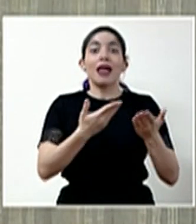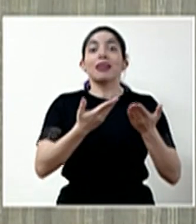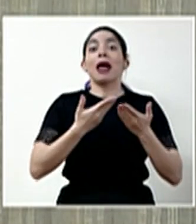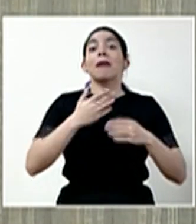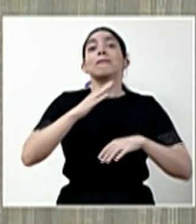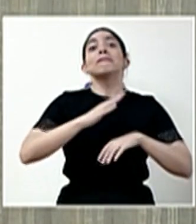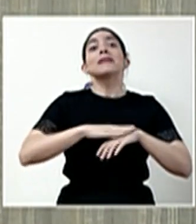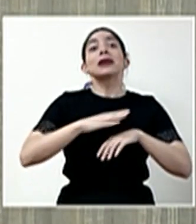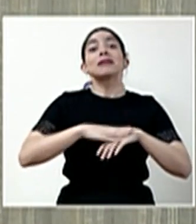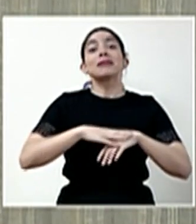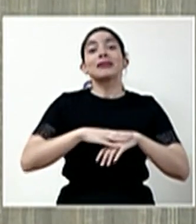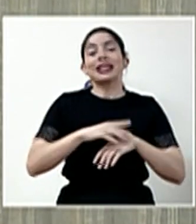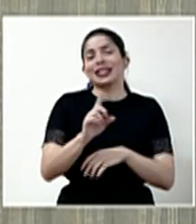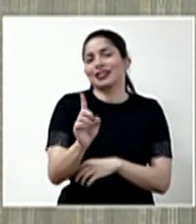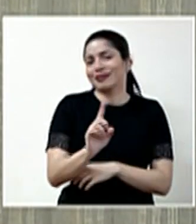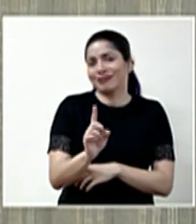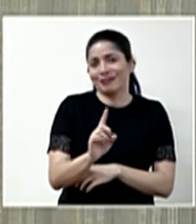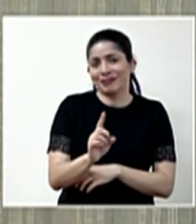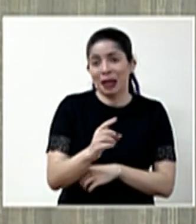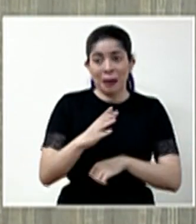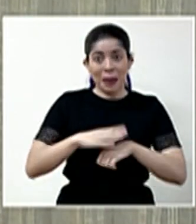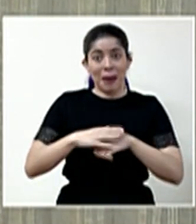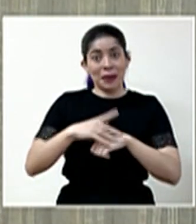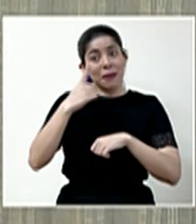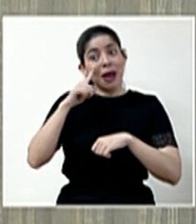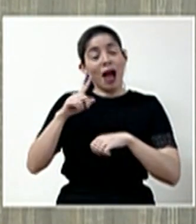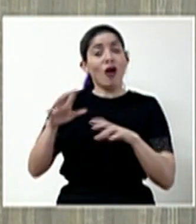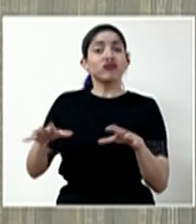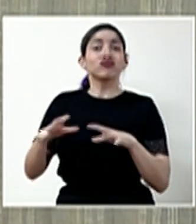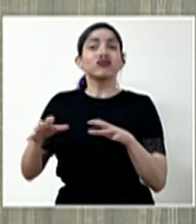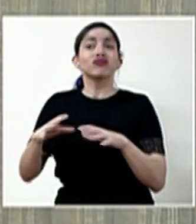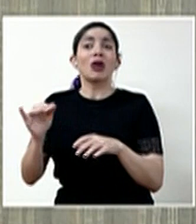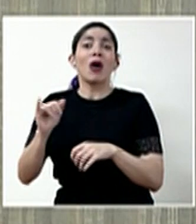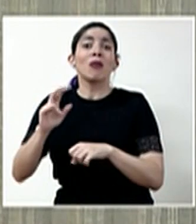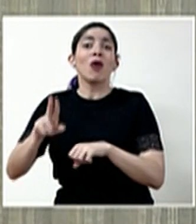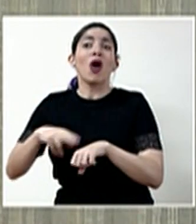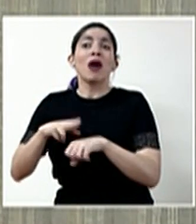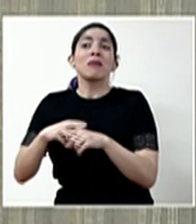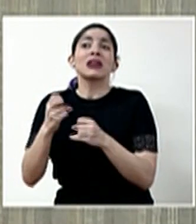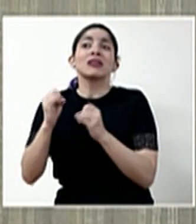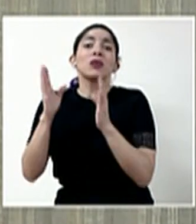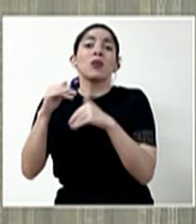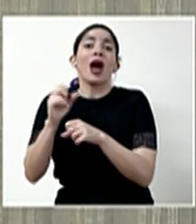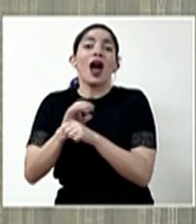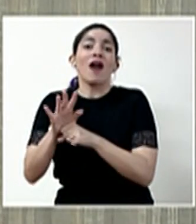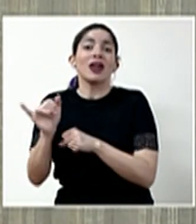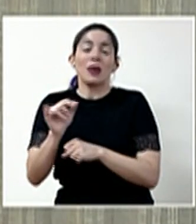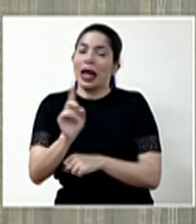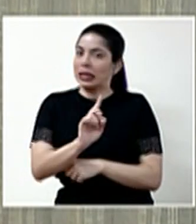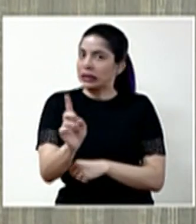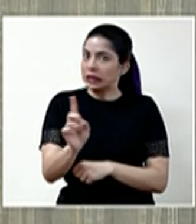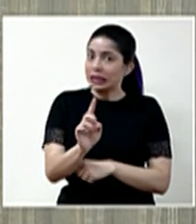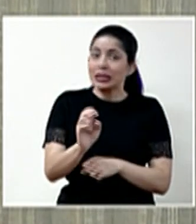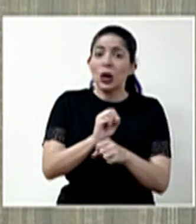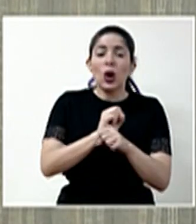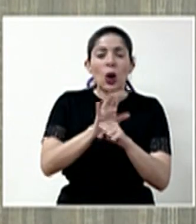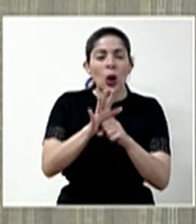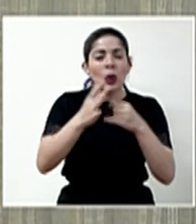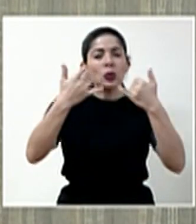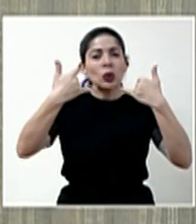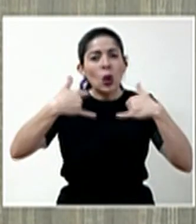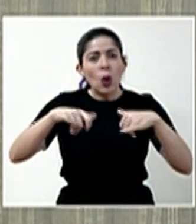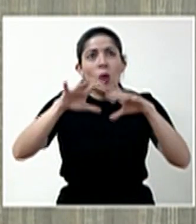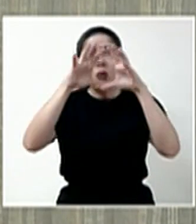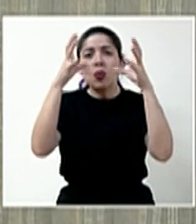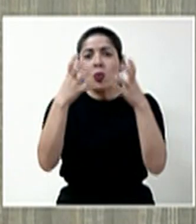licencia ni ningún permiso para actuar como si no tuviéramos COVID-19. Porque el COVID-19 todavía está, está